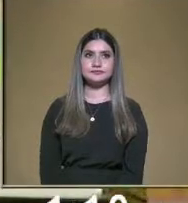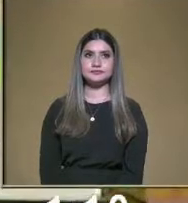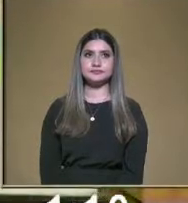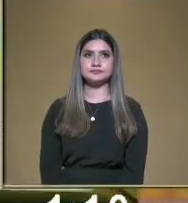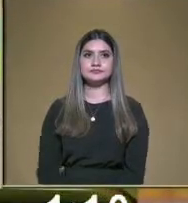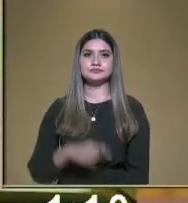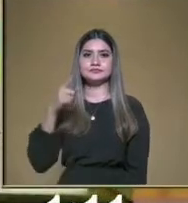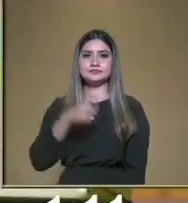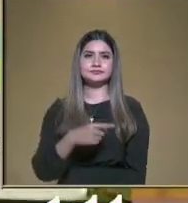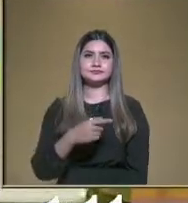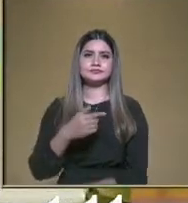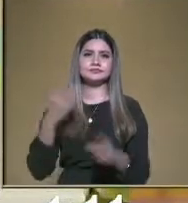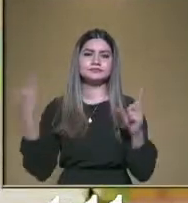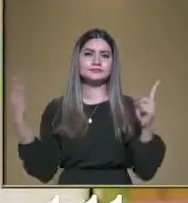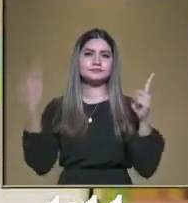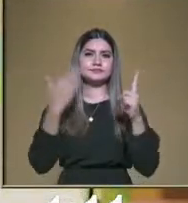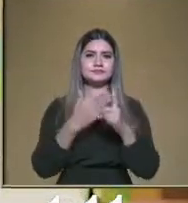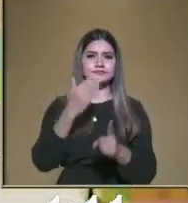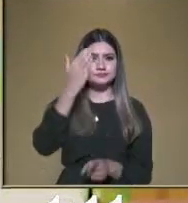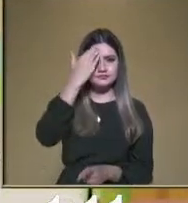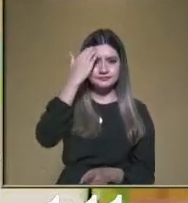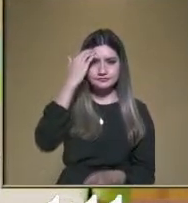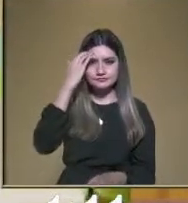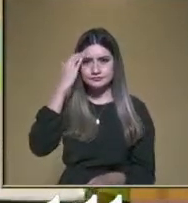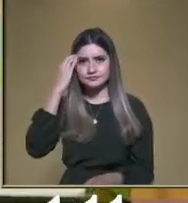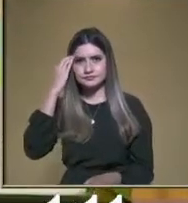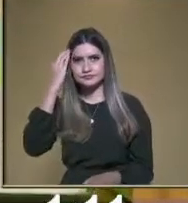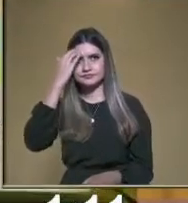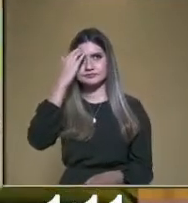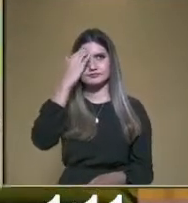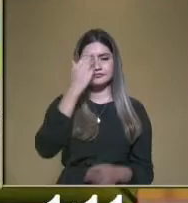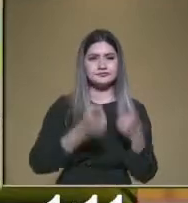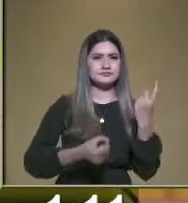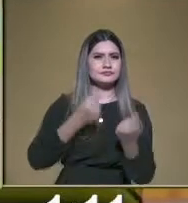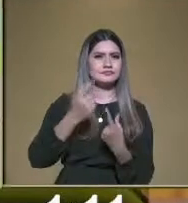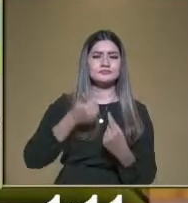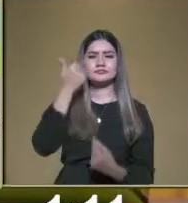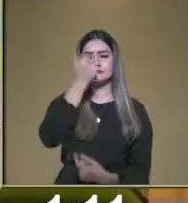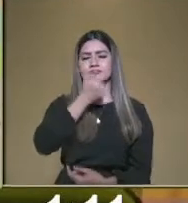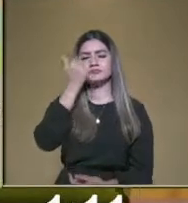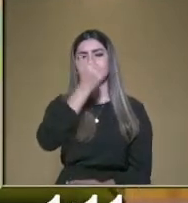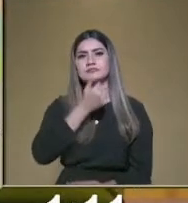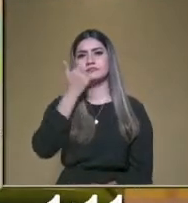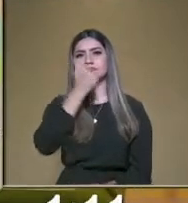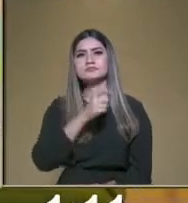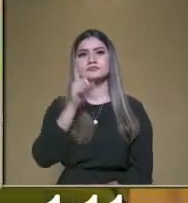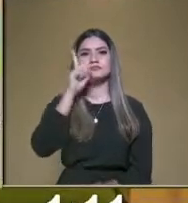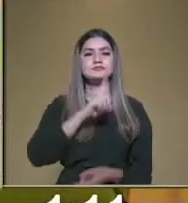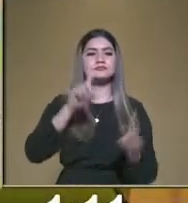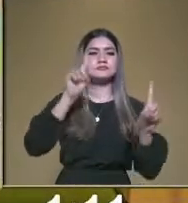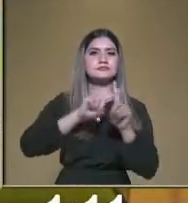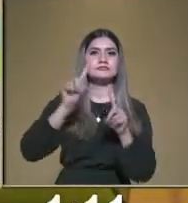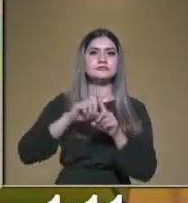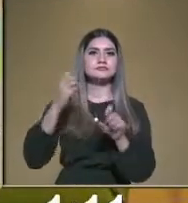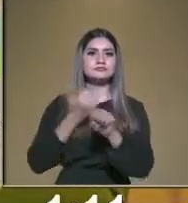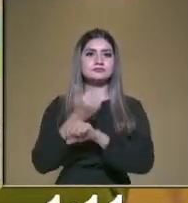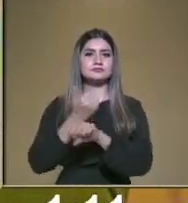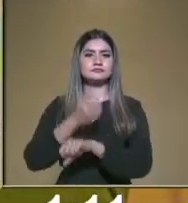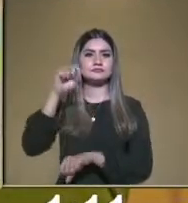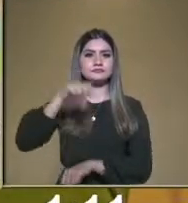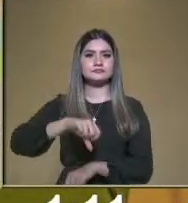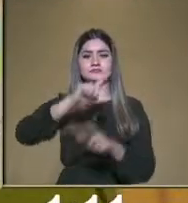propósito de dar a conocer la experiencia de migración de algunos niños o niñas en los distintos estados de la República.